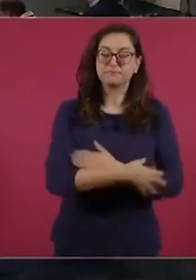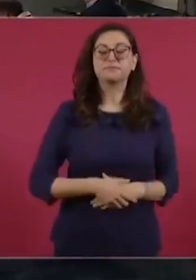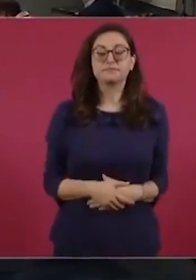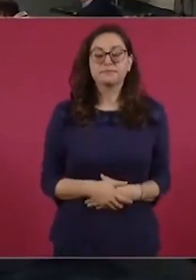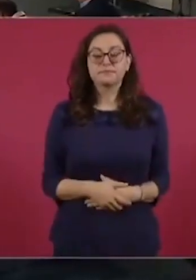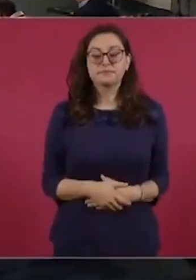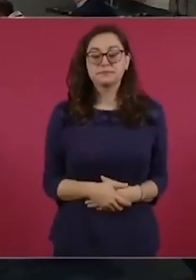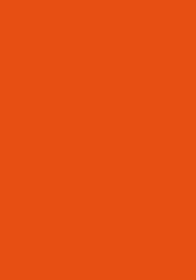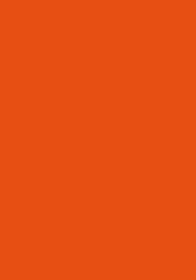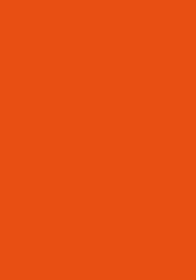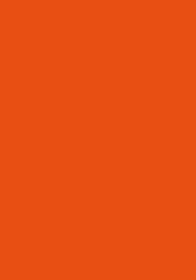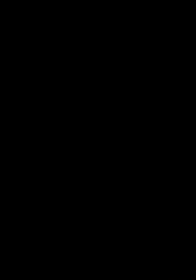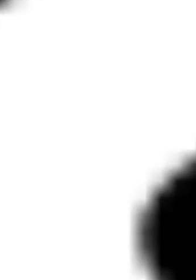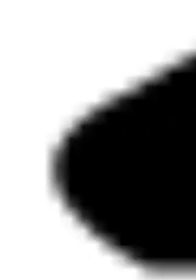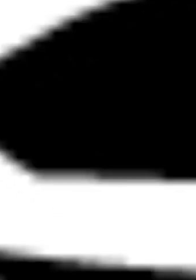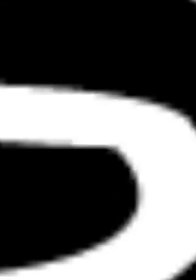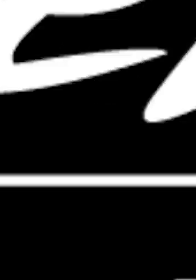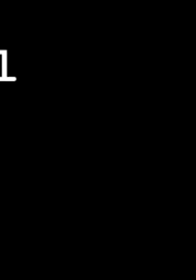Esa es la carta.